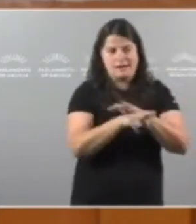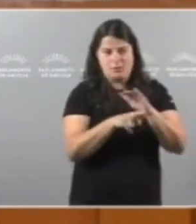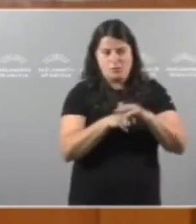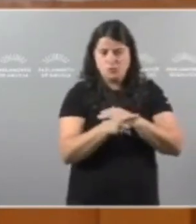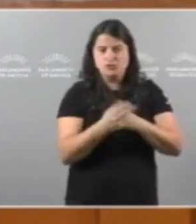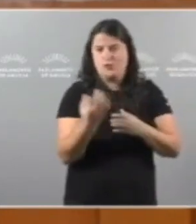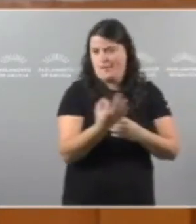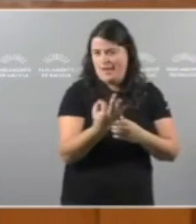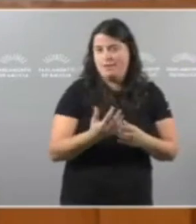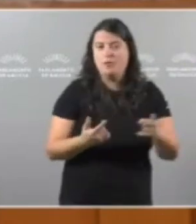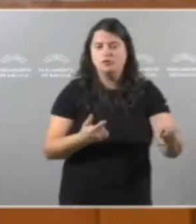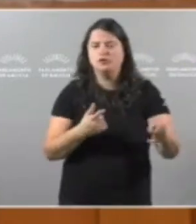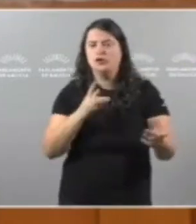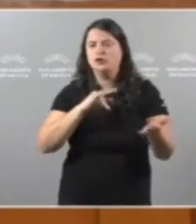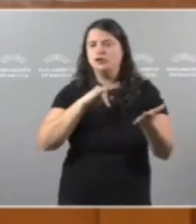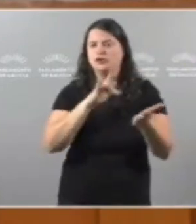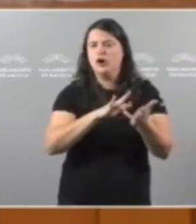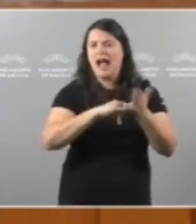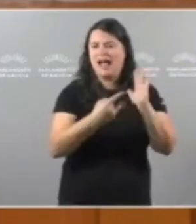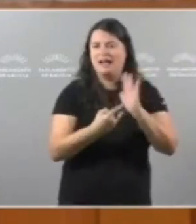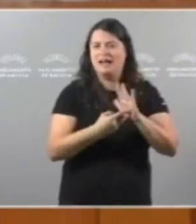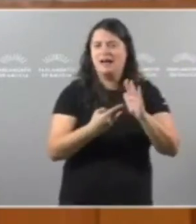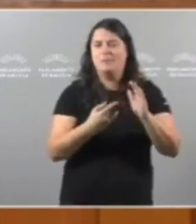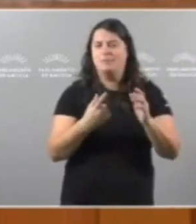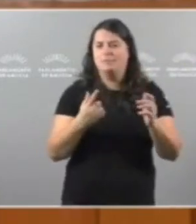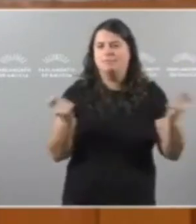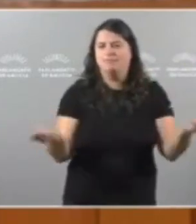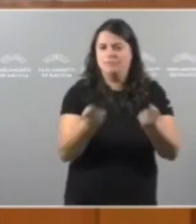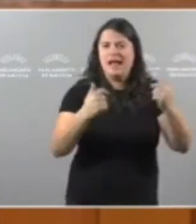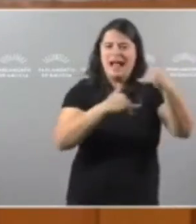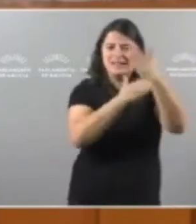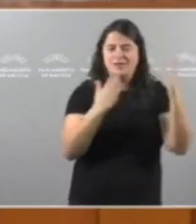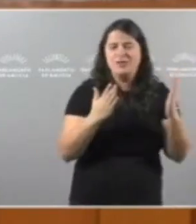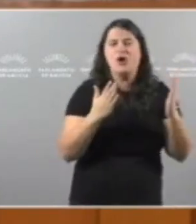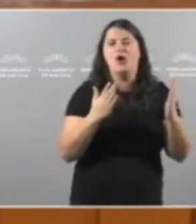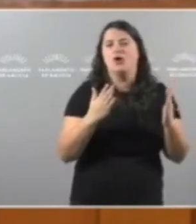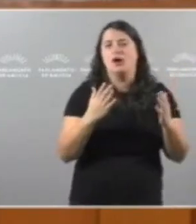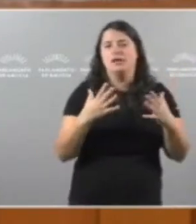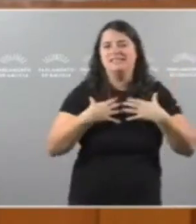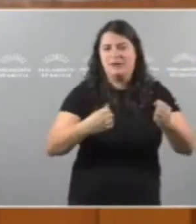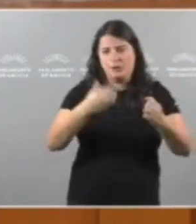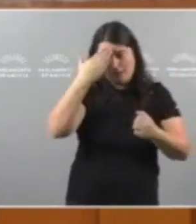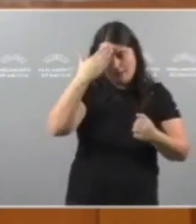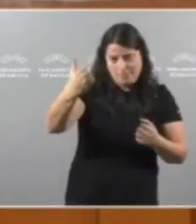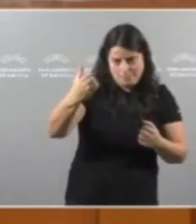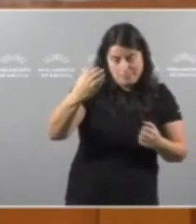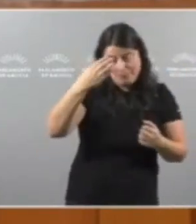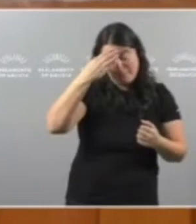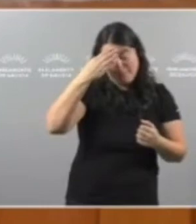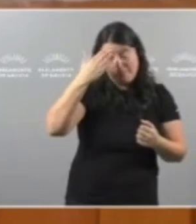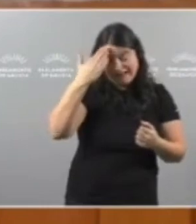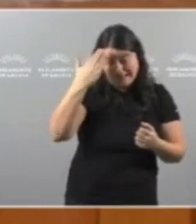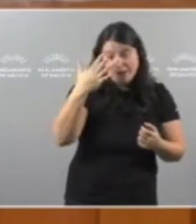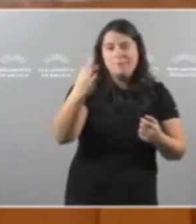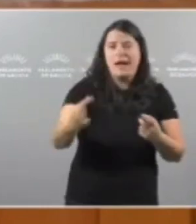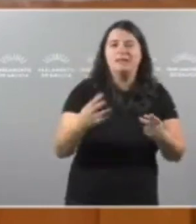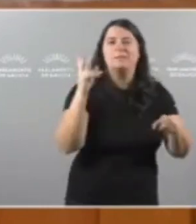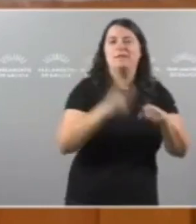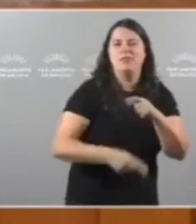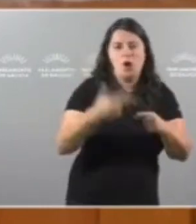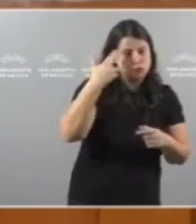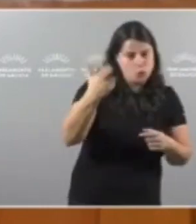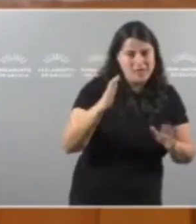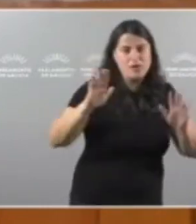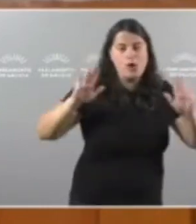anunciaron Un plan De atención A saúde mental E a prevención Do suicidio Sin embargo Non dotan